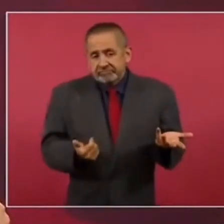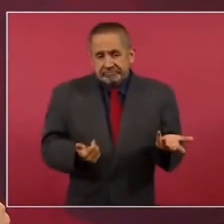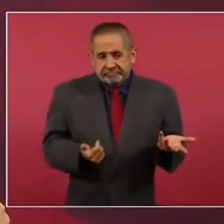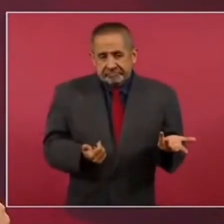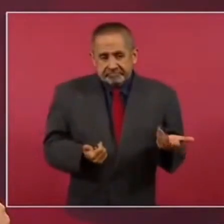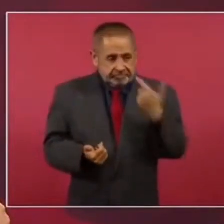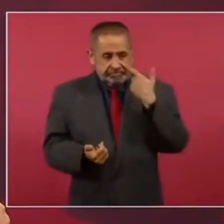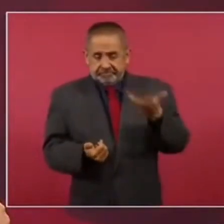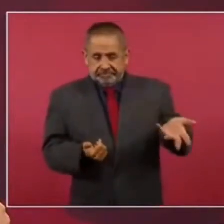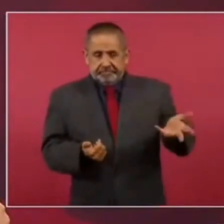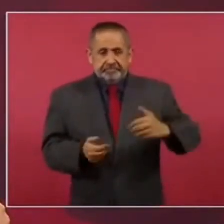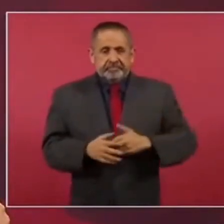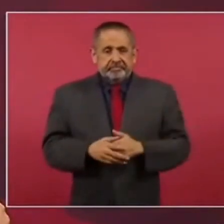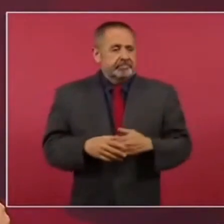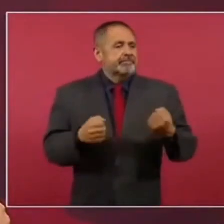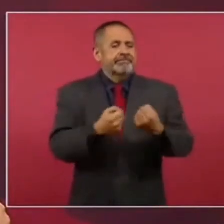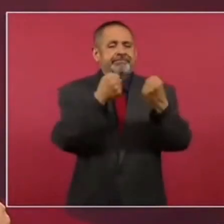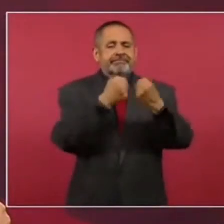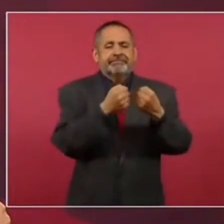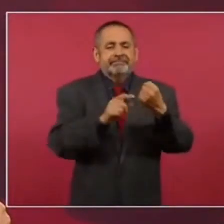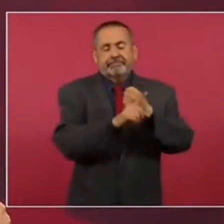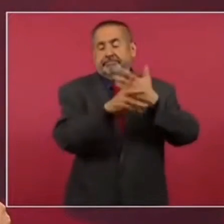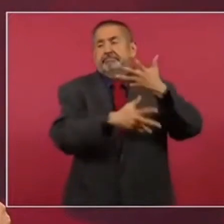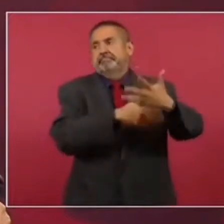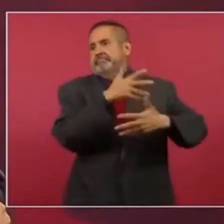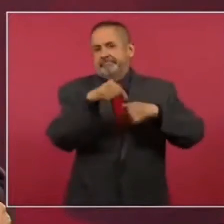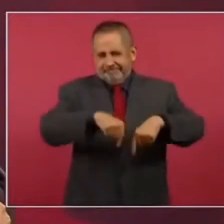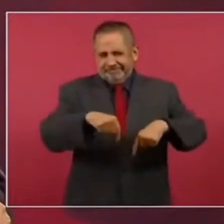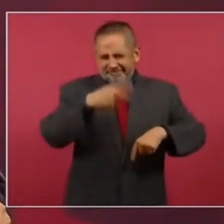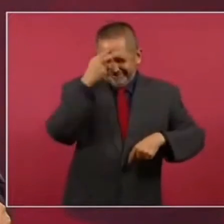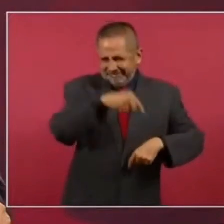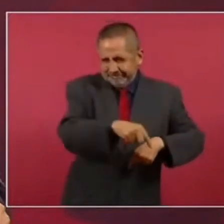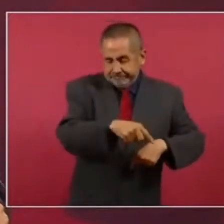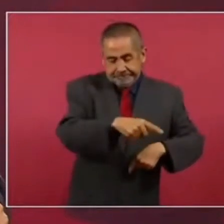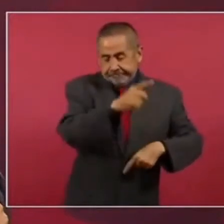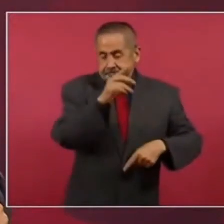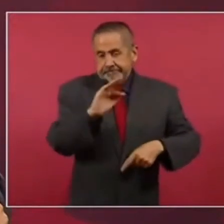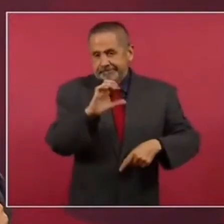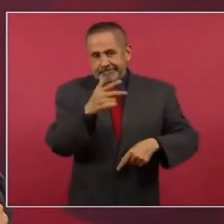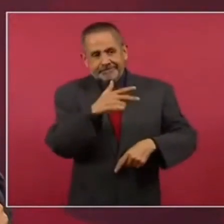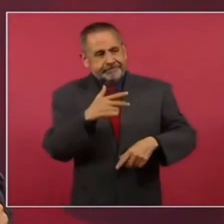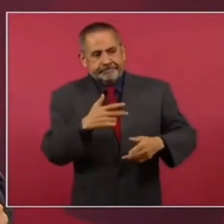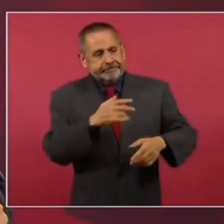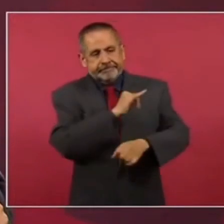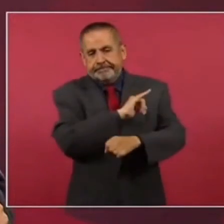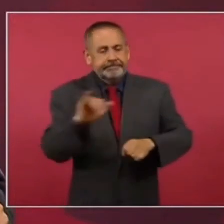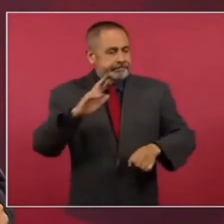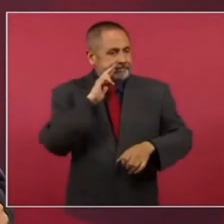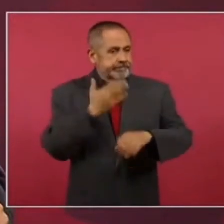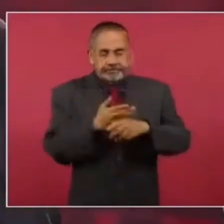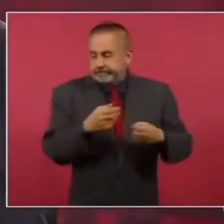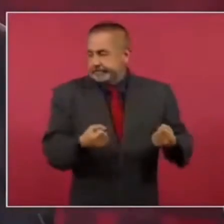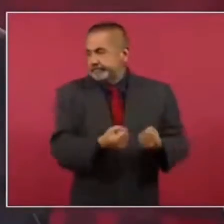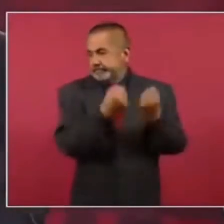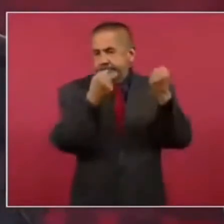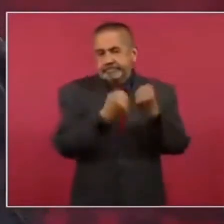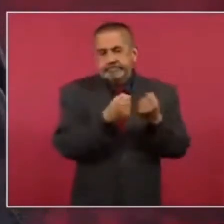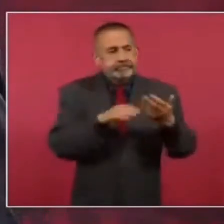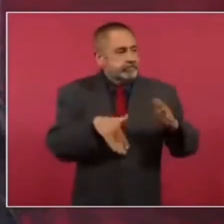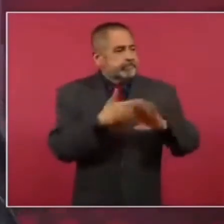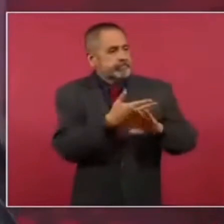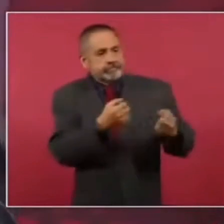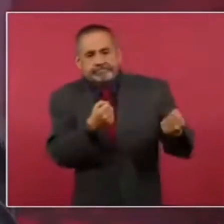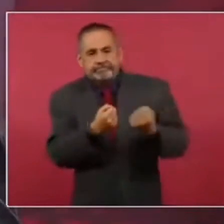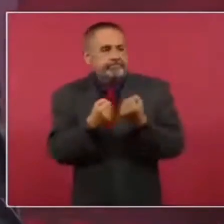Ahí está la guerra que desataron aquí de manera irresponsable contra el